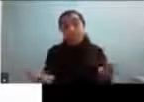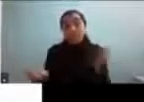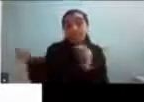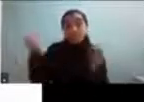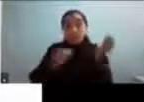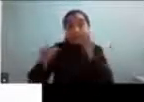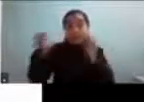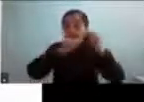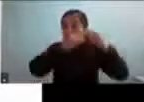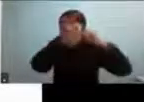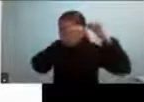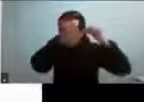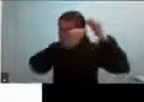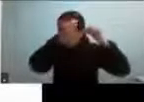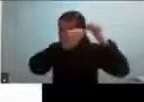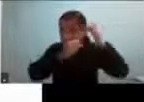nivel